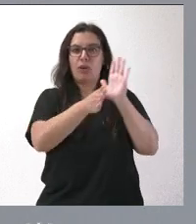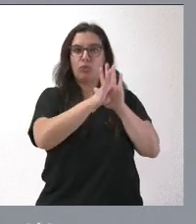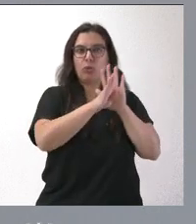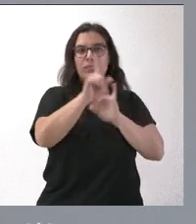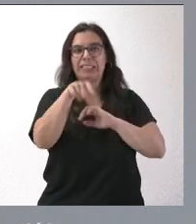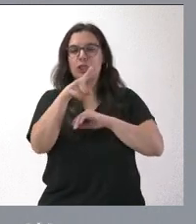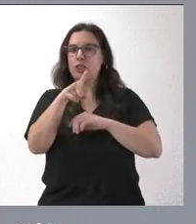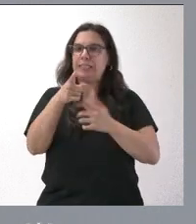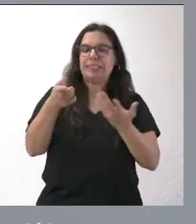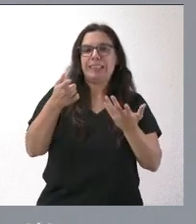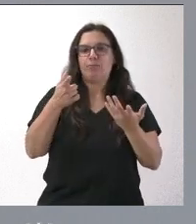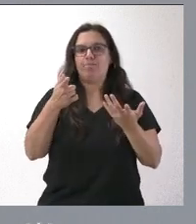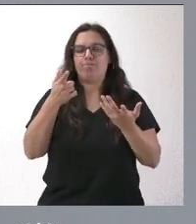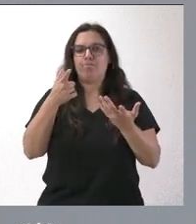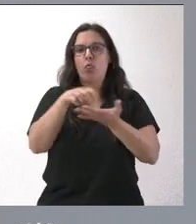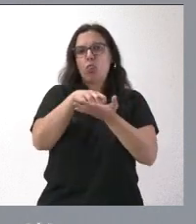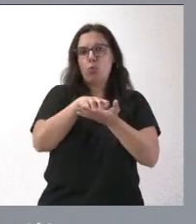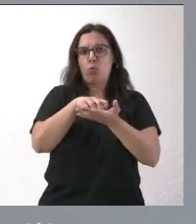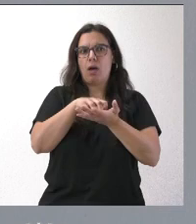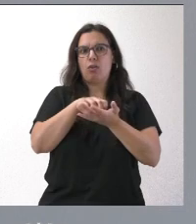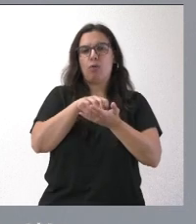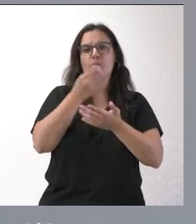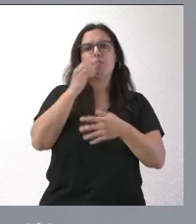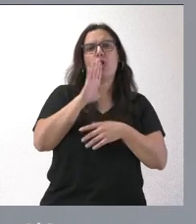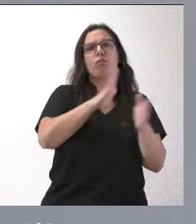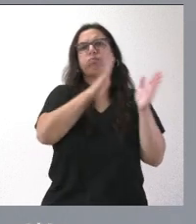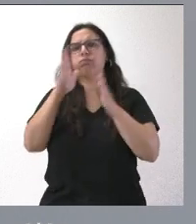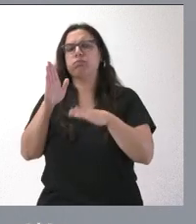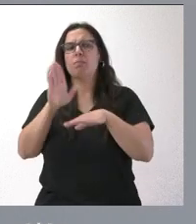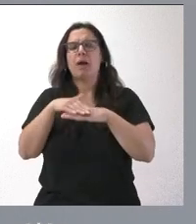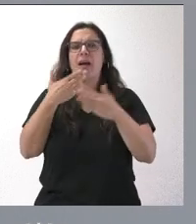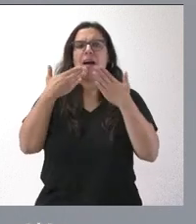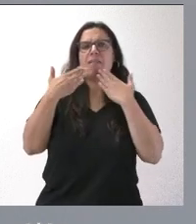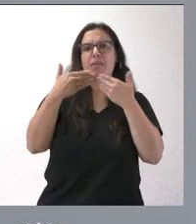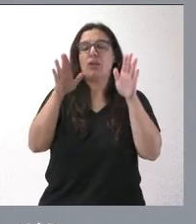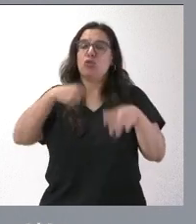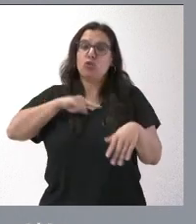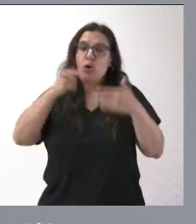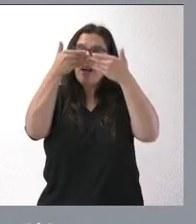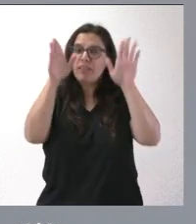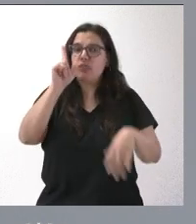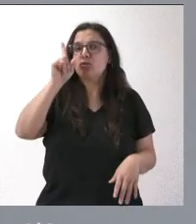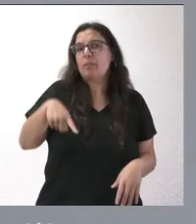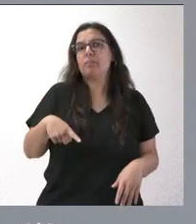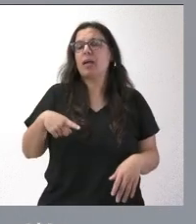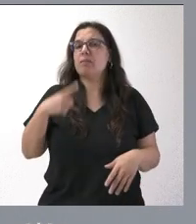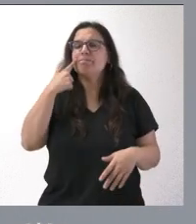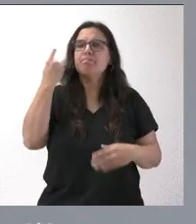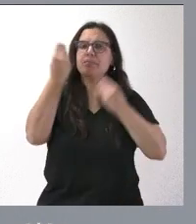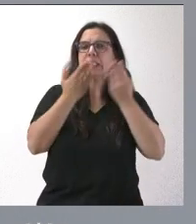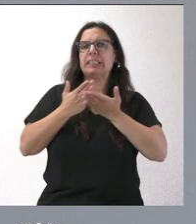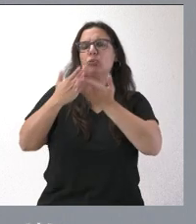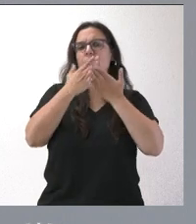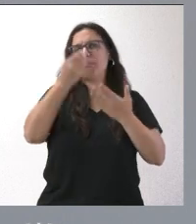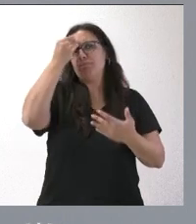que también permita el diálogo y el acuerdo. Bueno, estamos nosotros abiertos también a estudiarlo y a